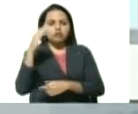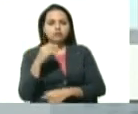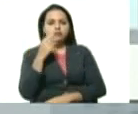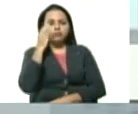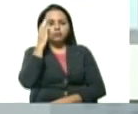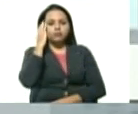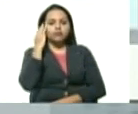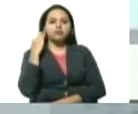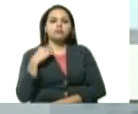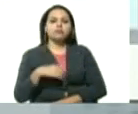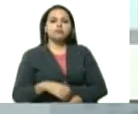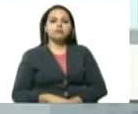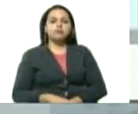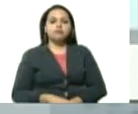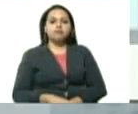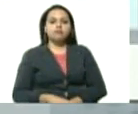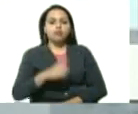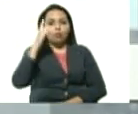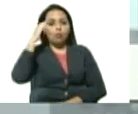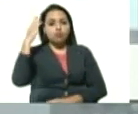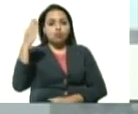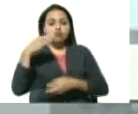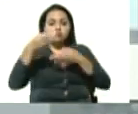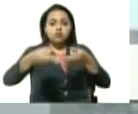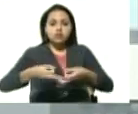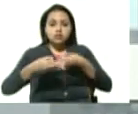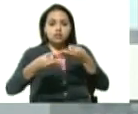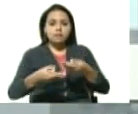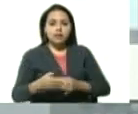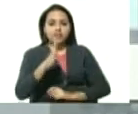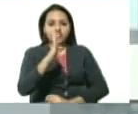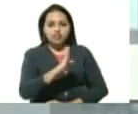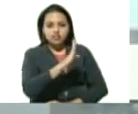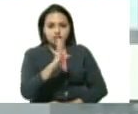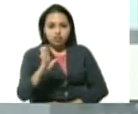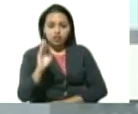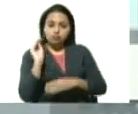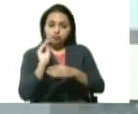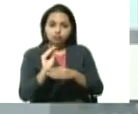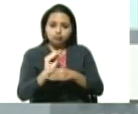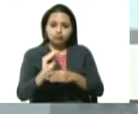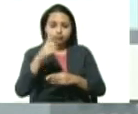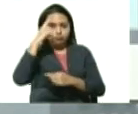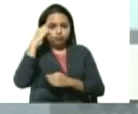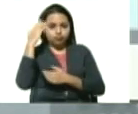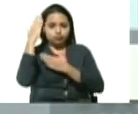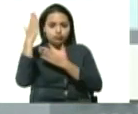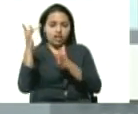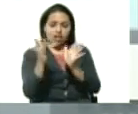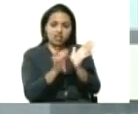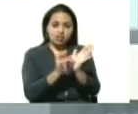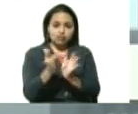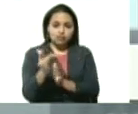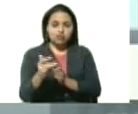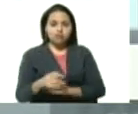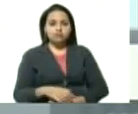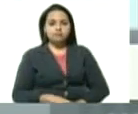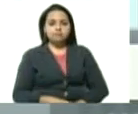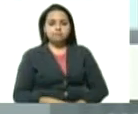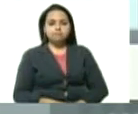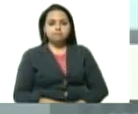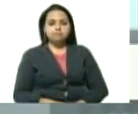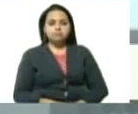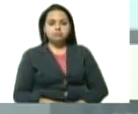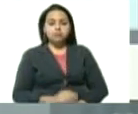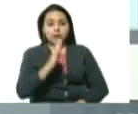con Dios por delante siempre con las bendiciones y la protección divina de nuestro señor Jesucristo con